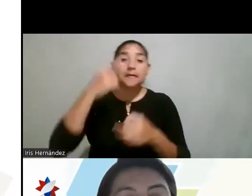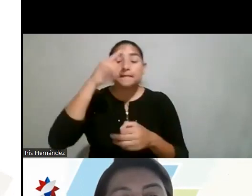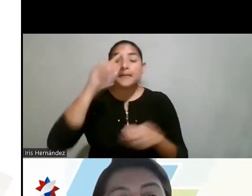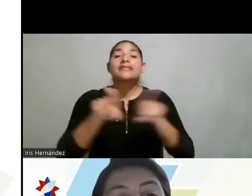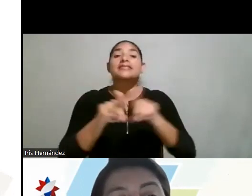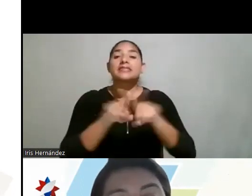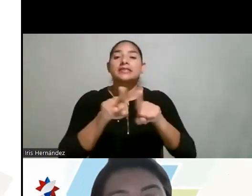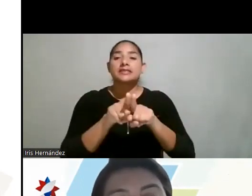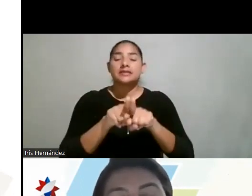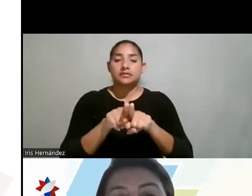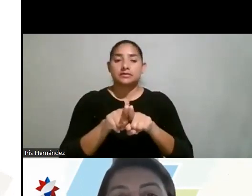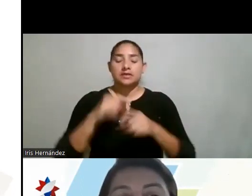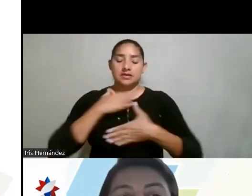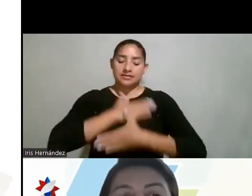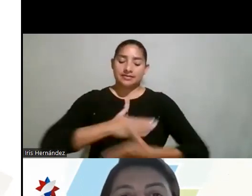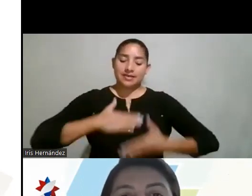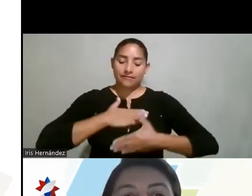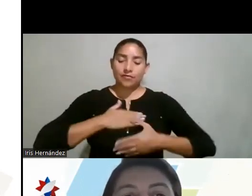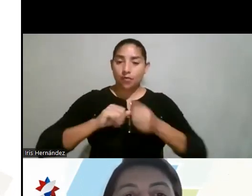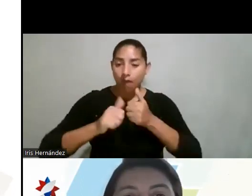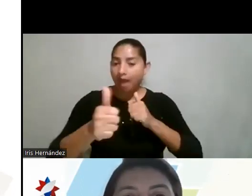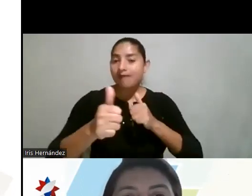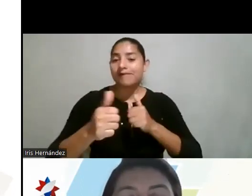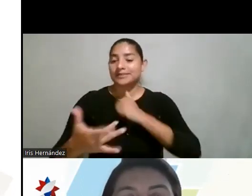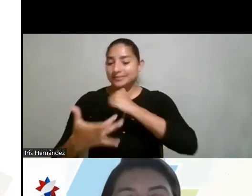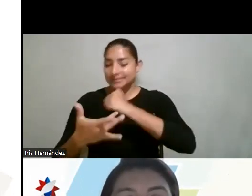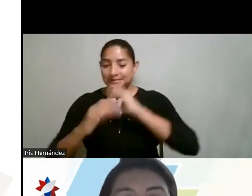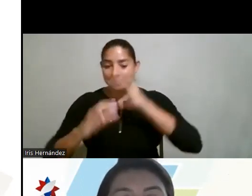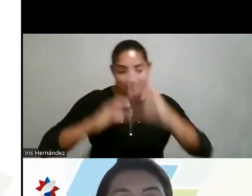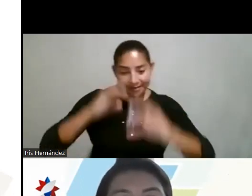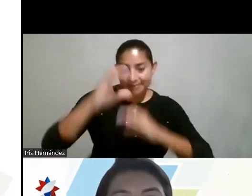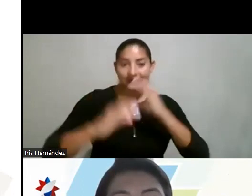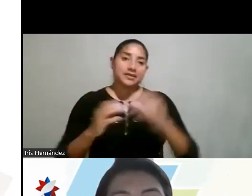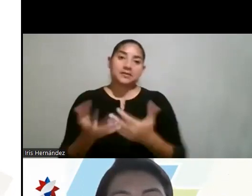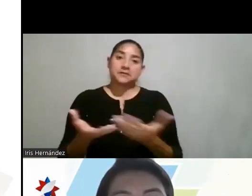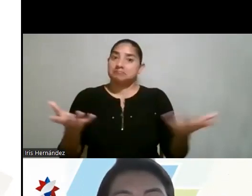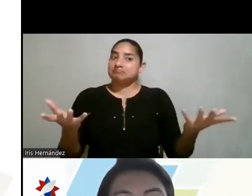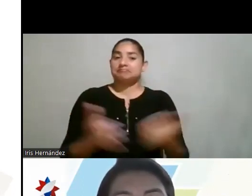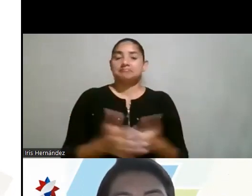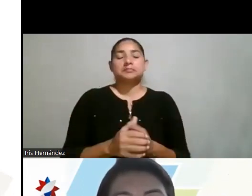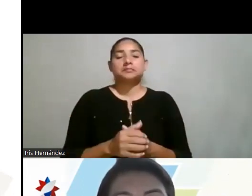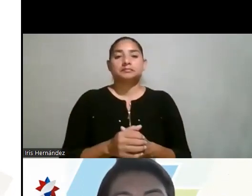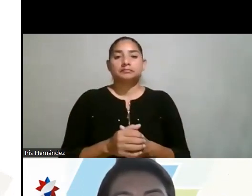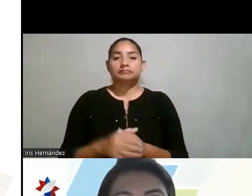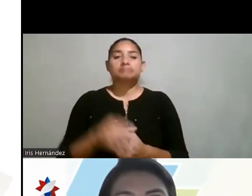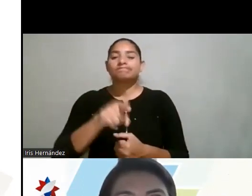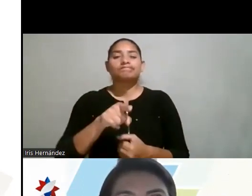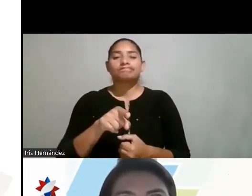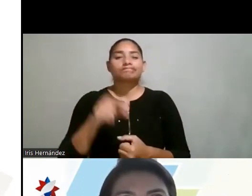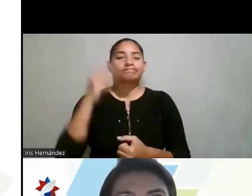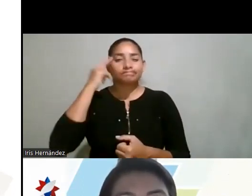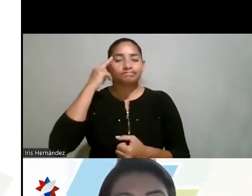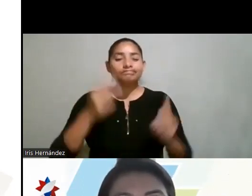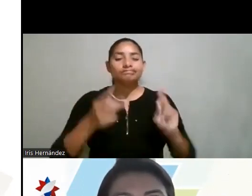habla del, y el disfrute de los avances científicos y tecnológicos. Entonces, con esto, lo que quiero